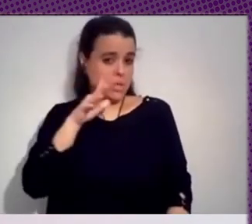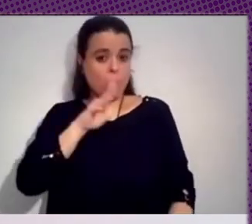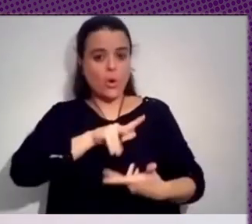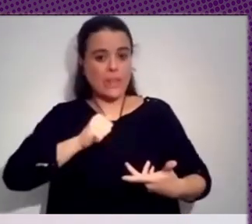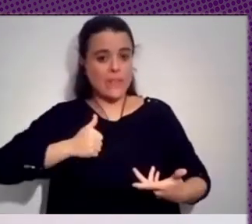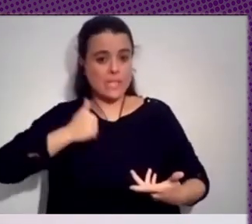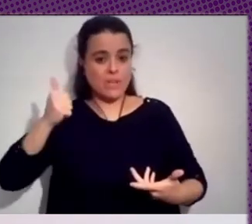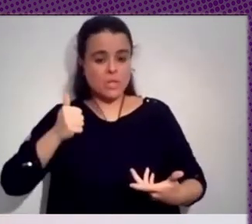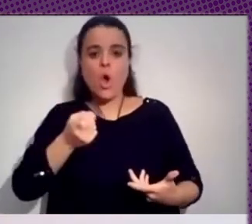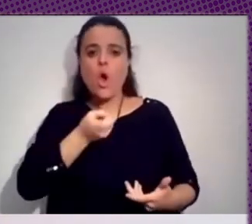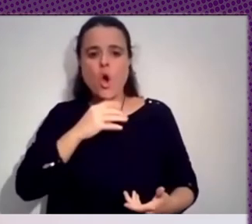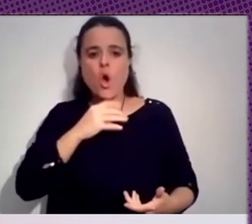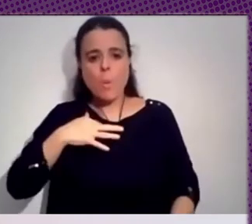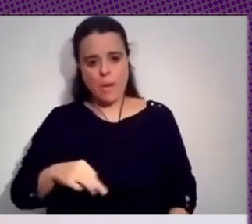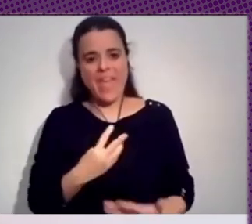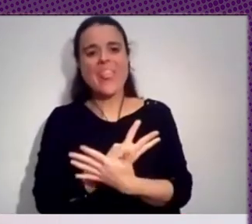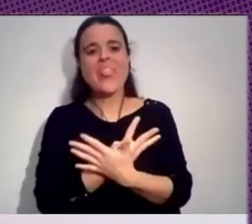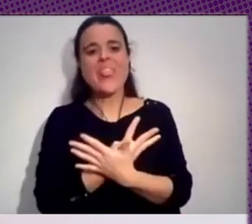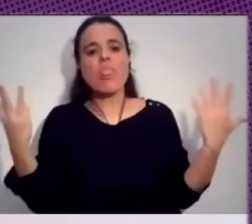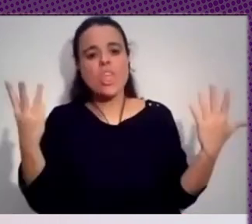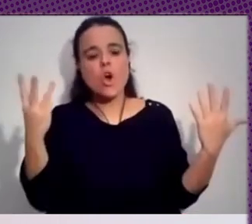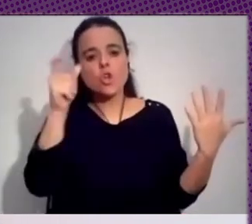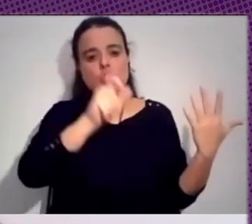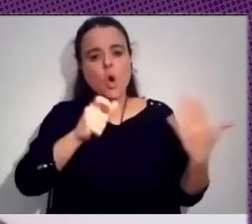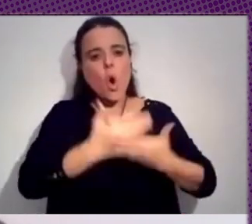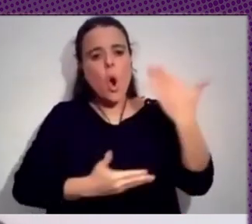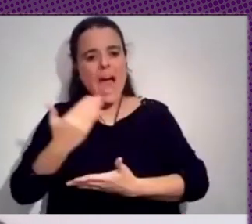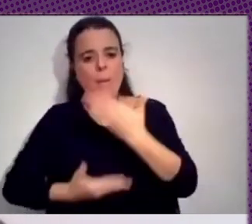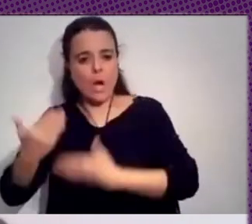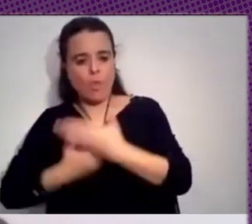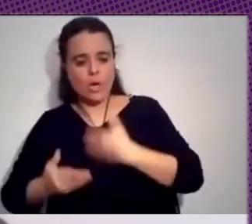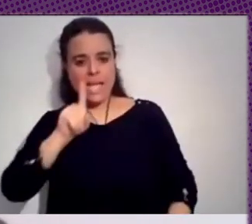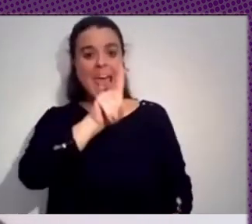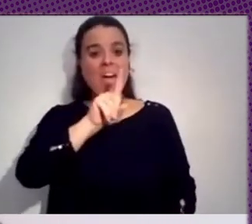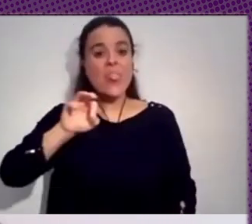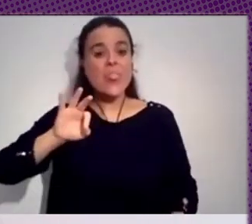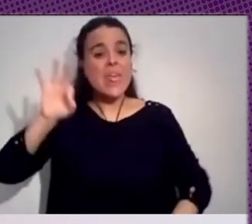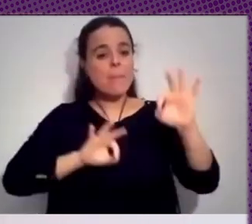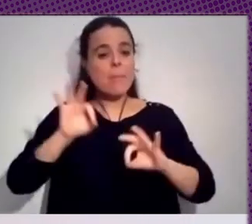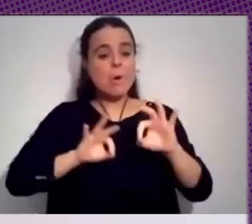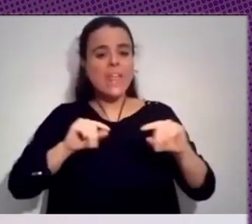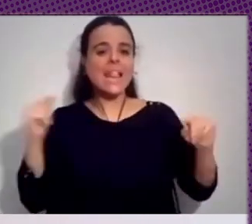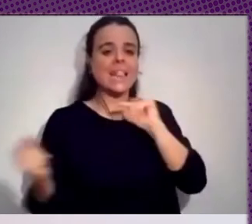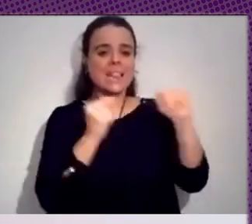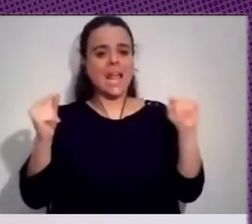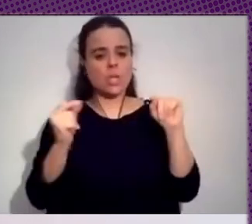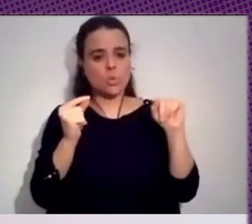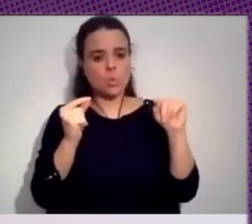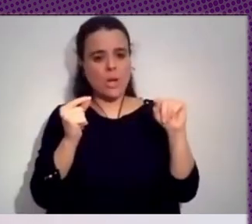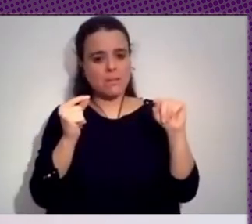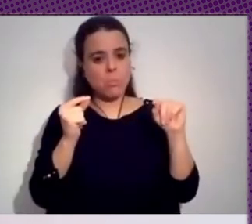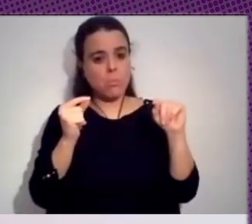haya 18 colaboradores de Ok Diario en el 100% de las tertulias políticas de las televisiones privadas en España no